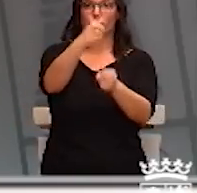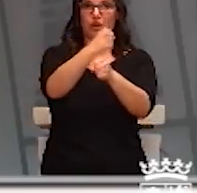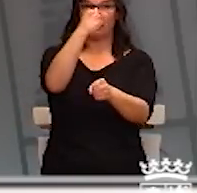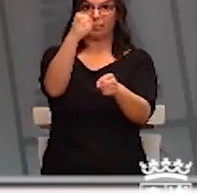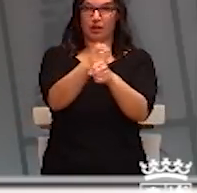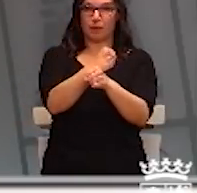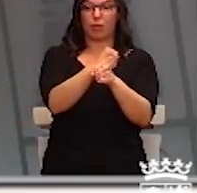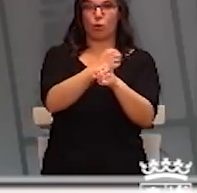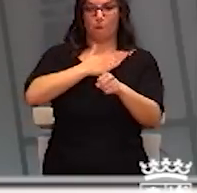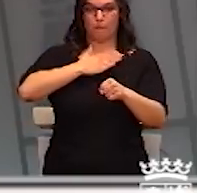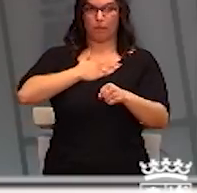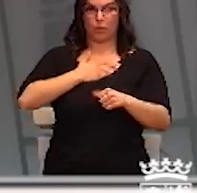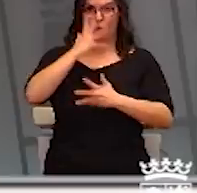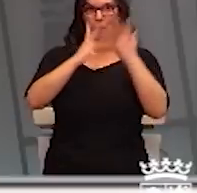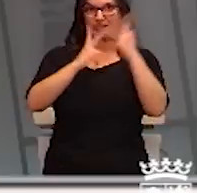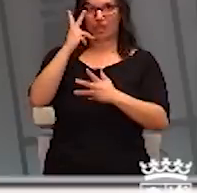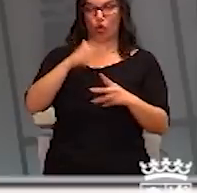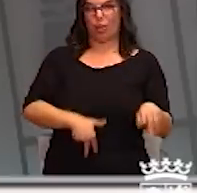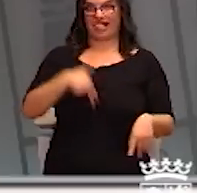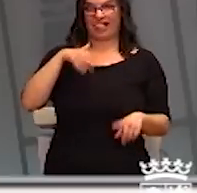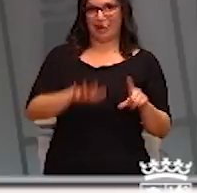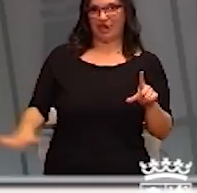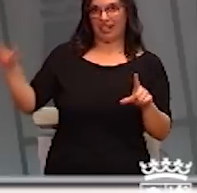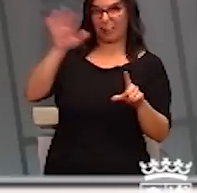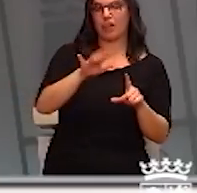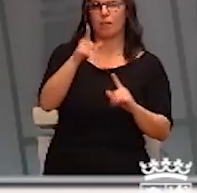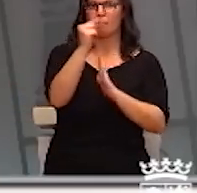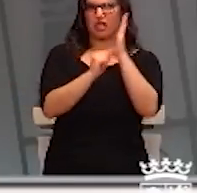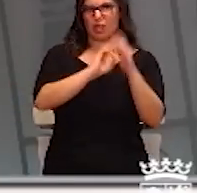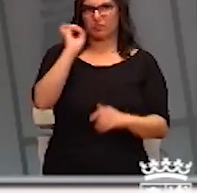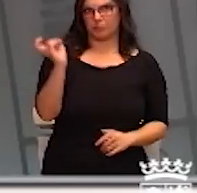dependientes de la Administración general, que incluyen varias medidas,